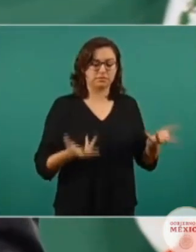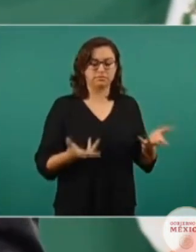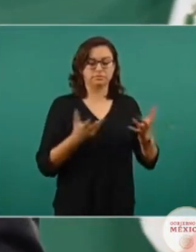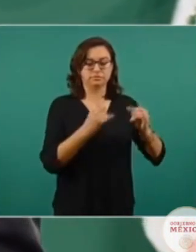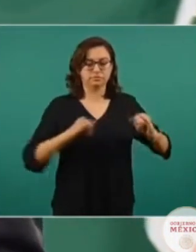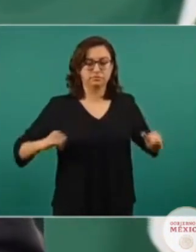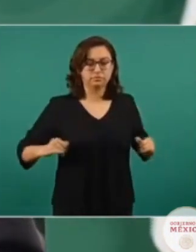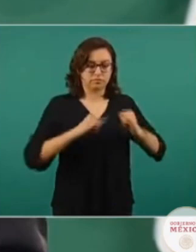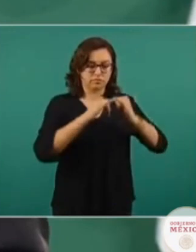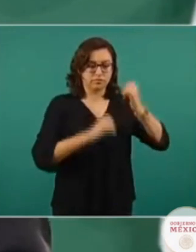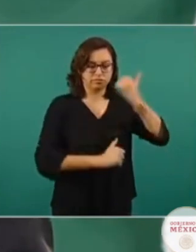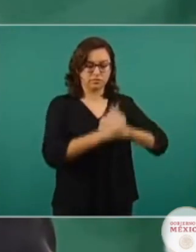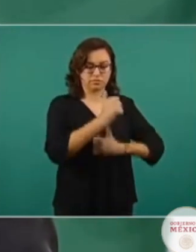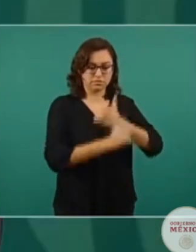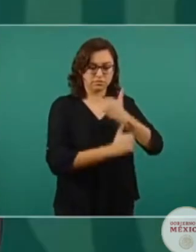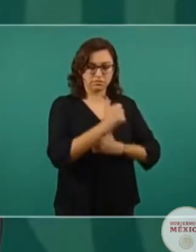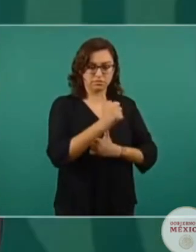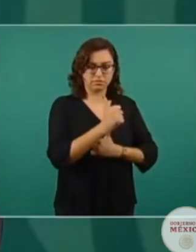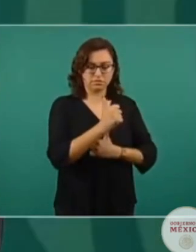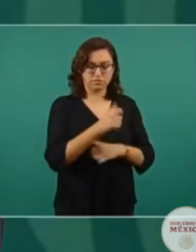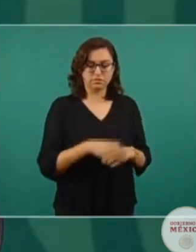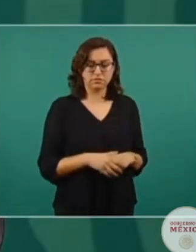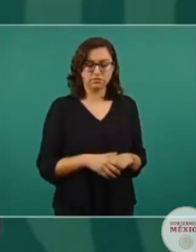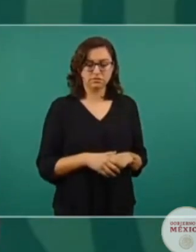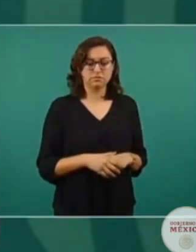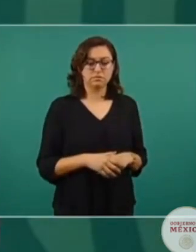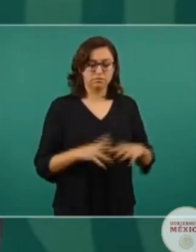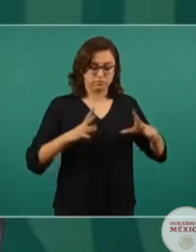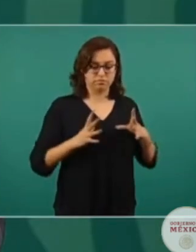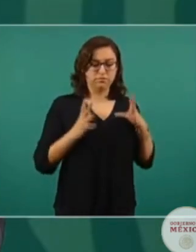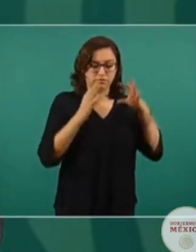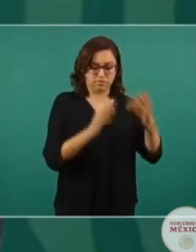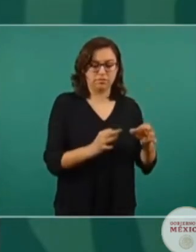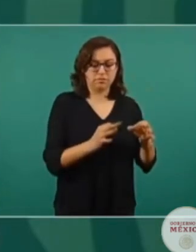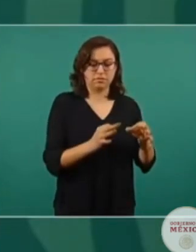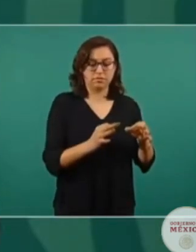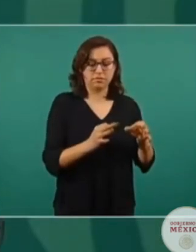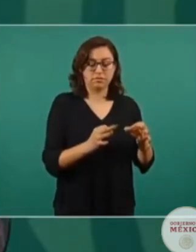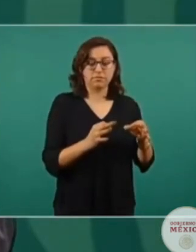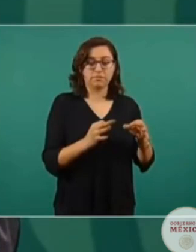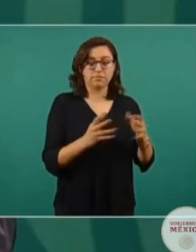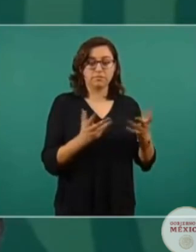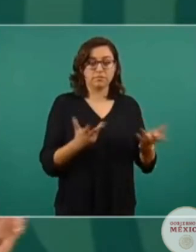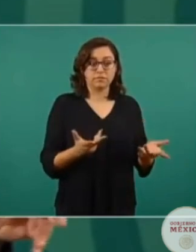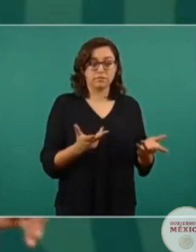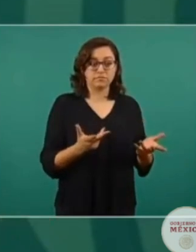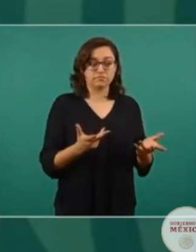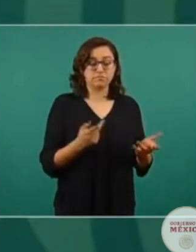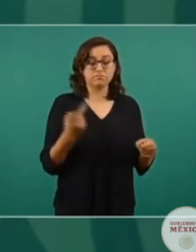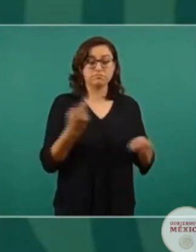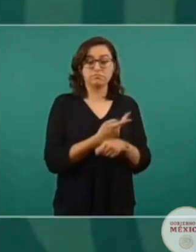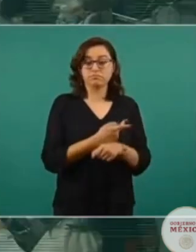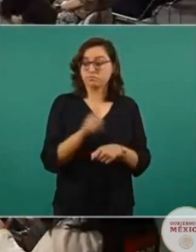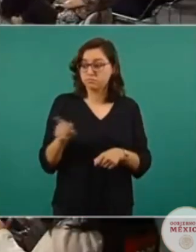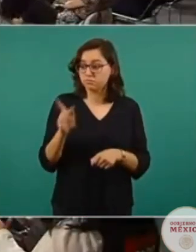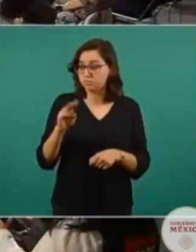para considerar que Pemex y la